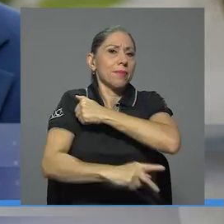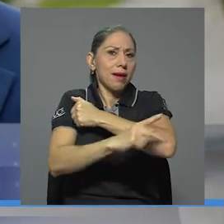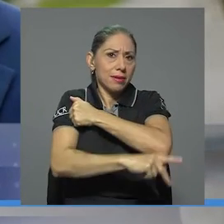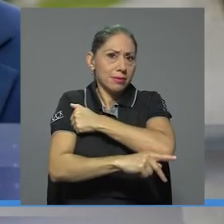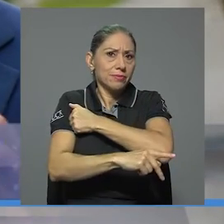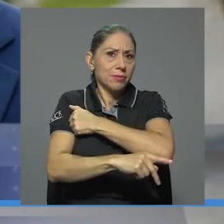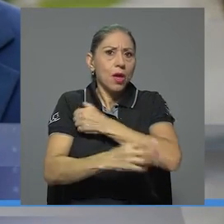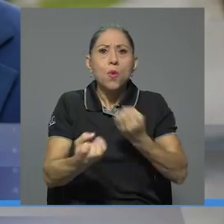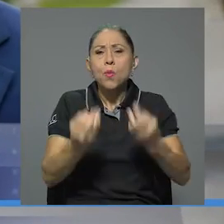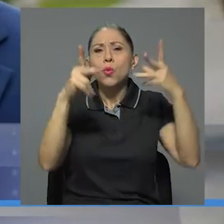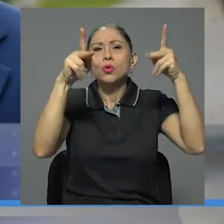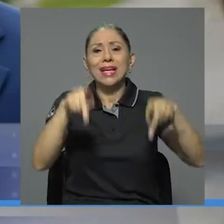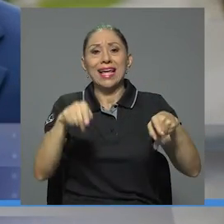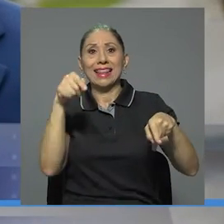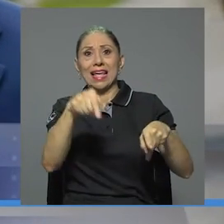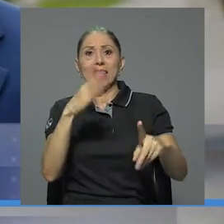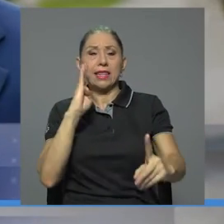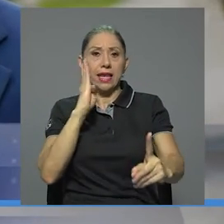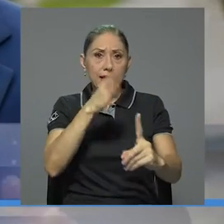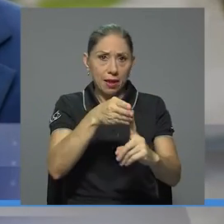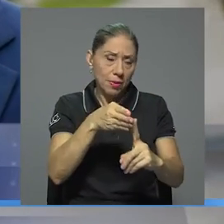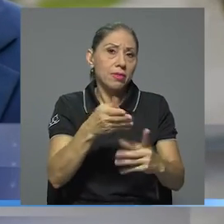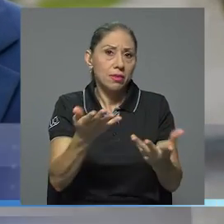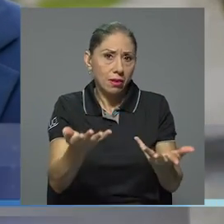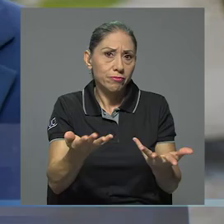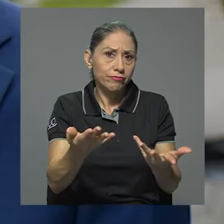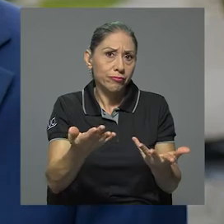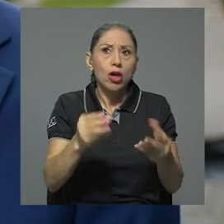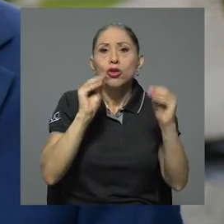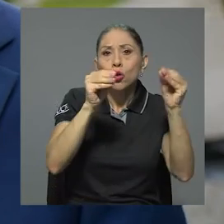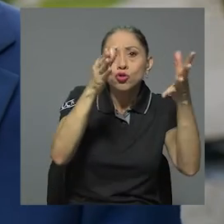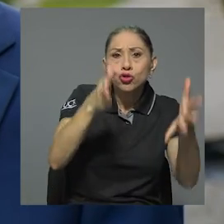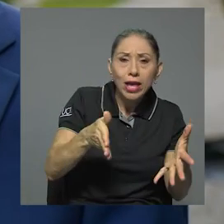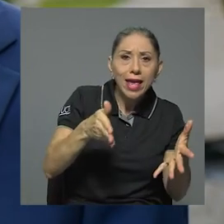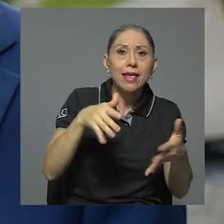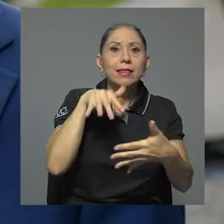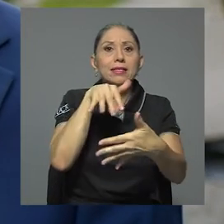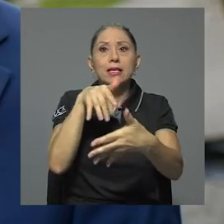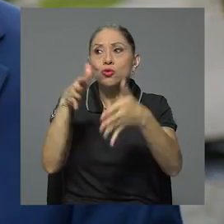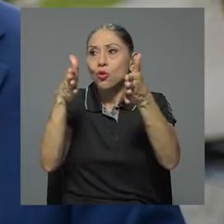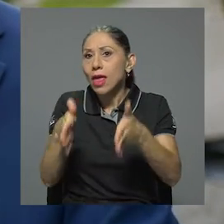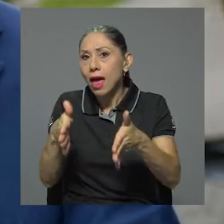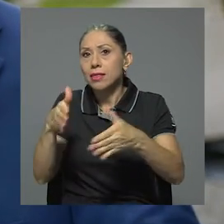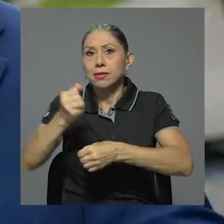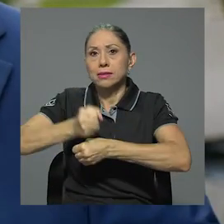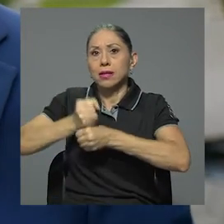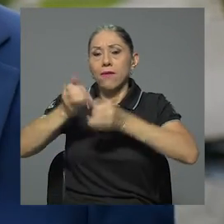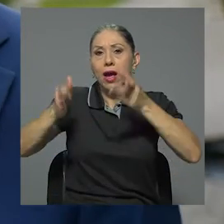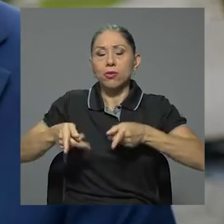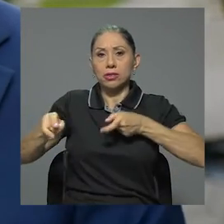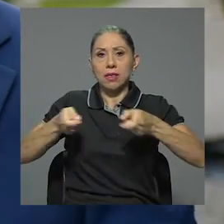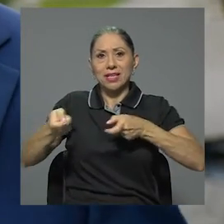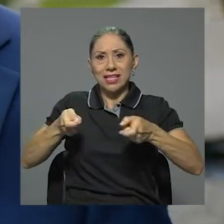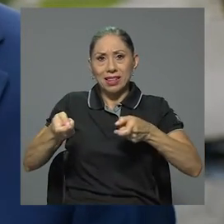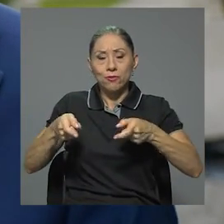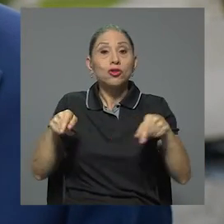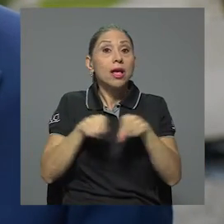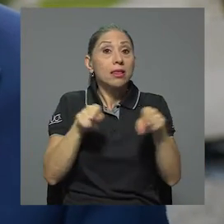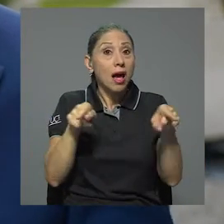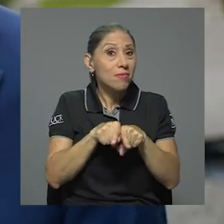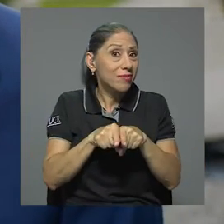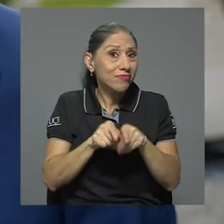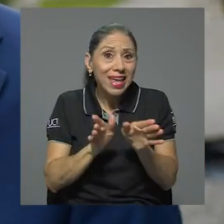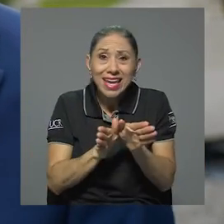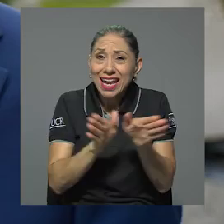cantidad de gente, no sólo directamente en términos de docentes, de estudiantes, administrativos, sino también de la población